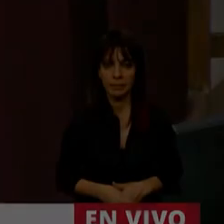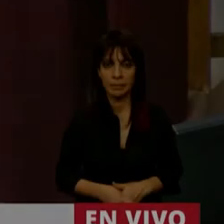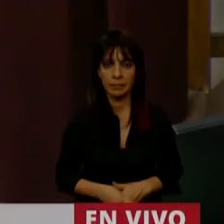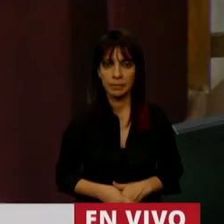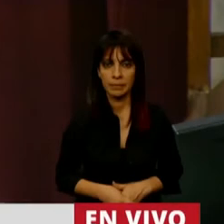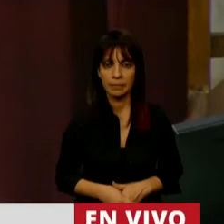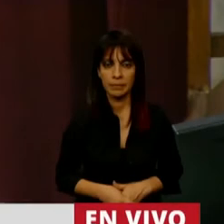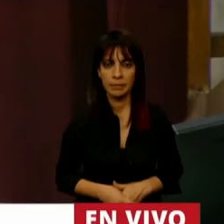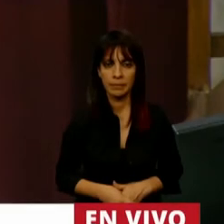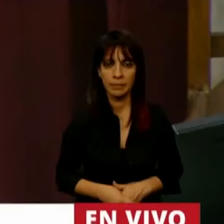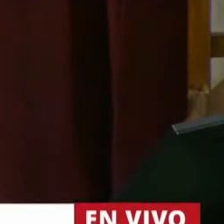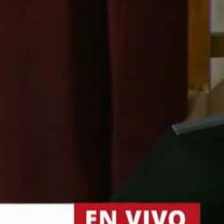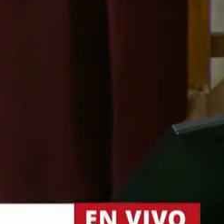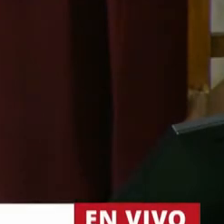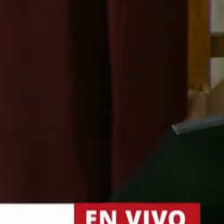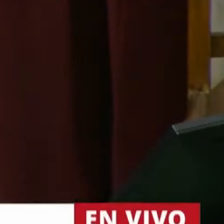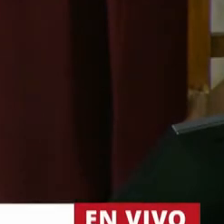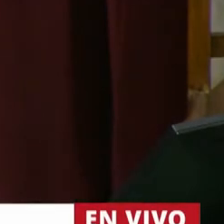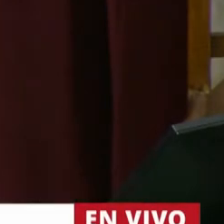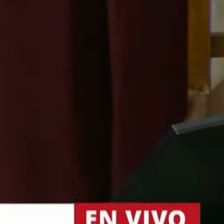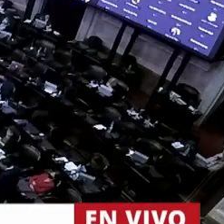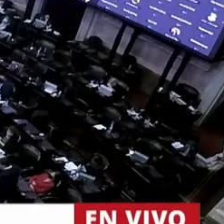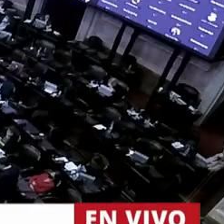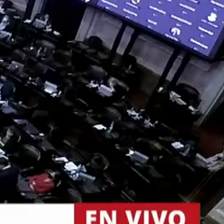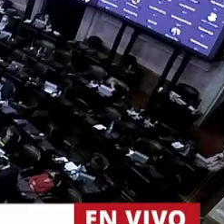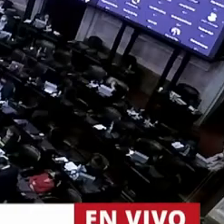...sobre la palabra la diputada Estela Hernández.